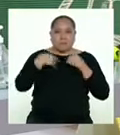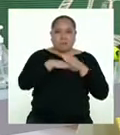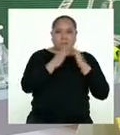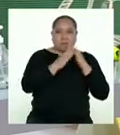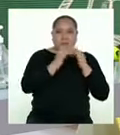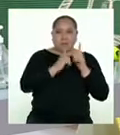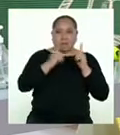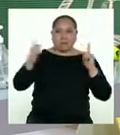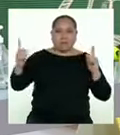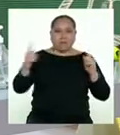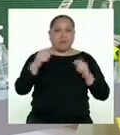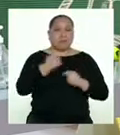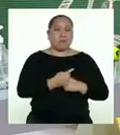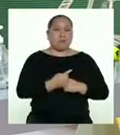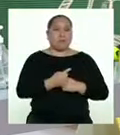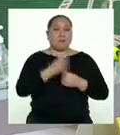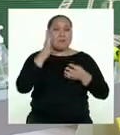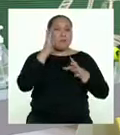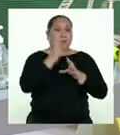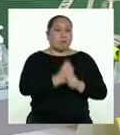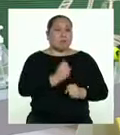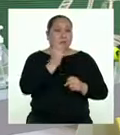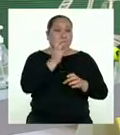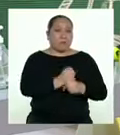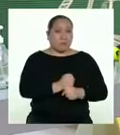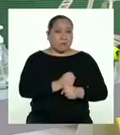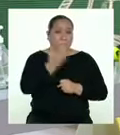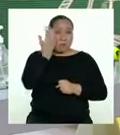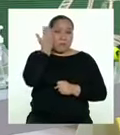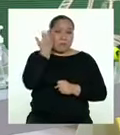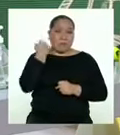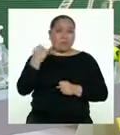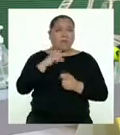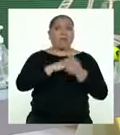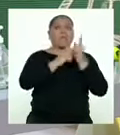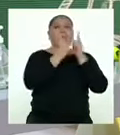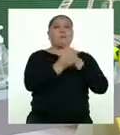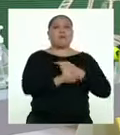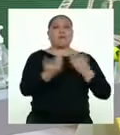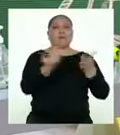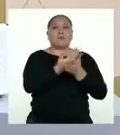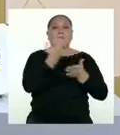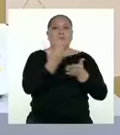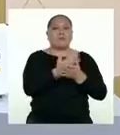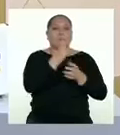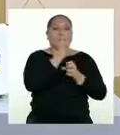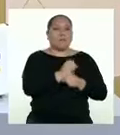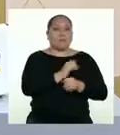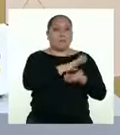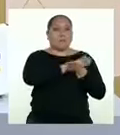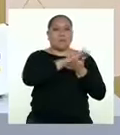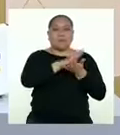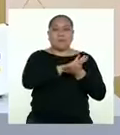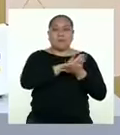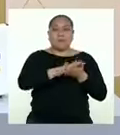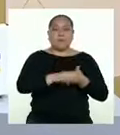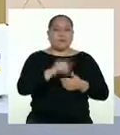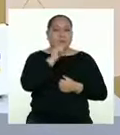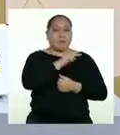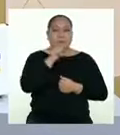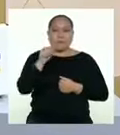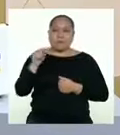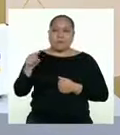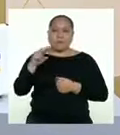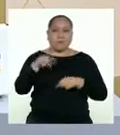y en el que los hábitos que teníamos se han puesto en pausa para generar nuevas rutinas. Con todo eso, es